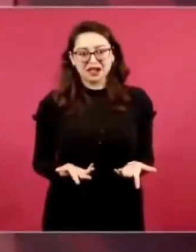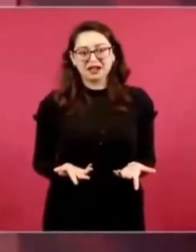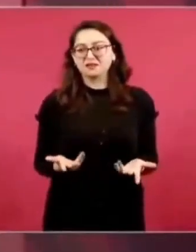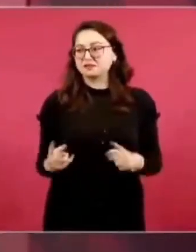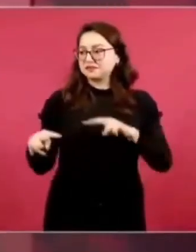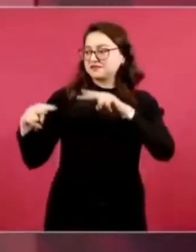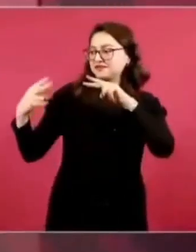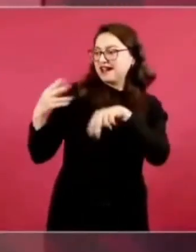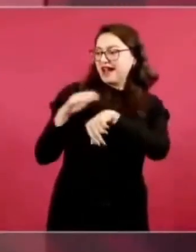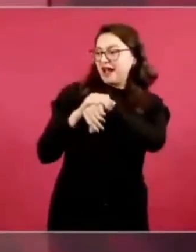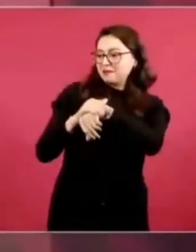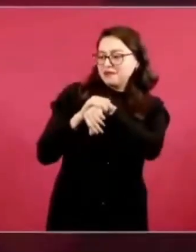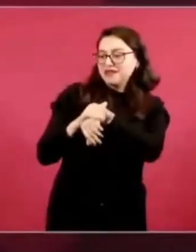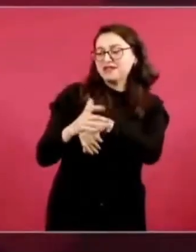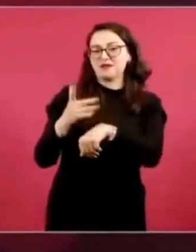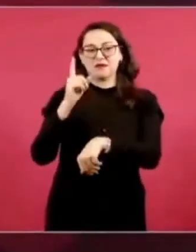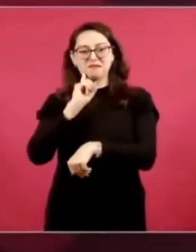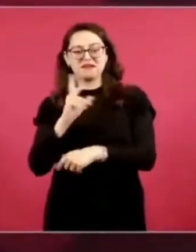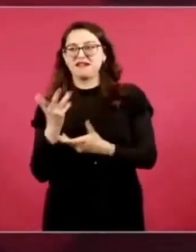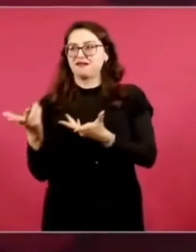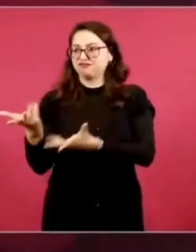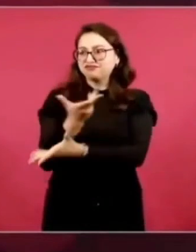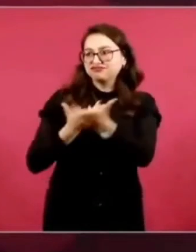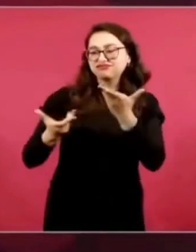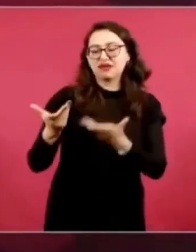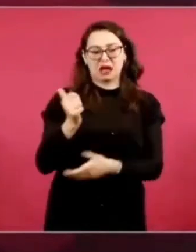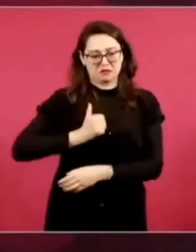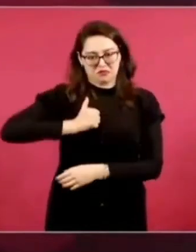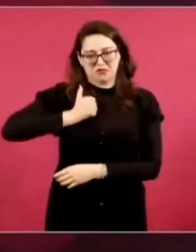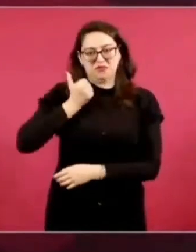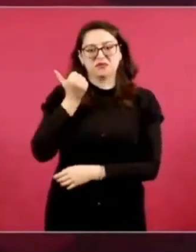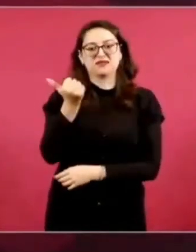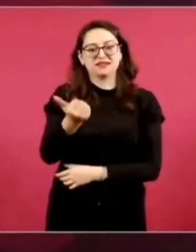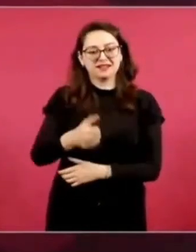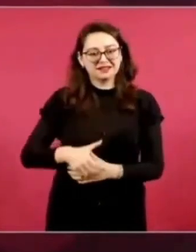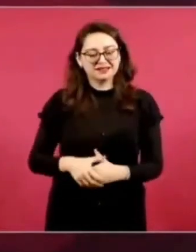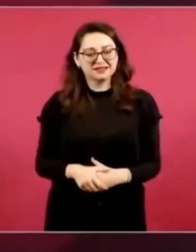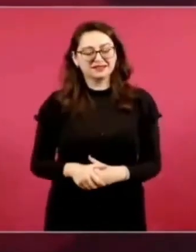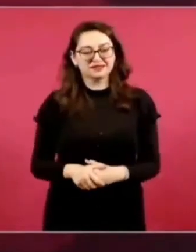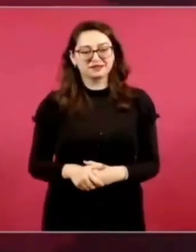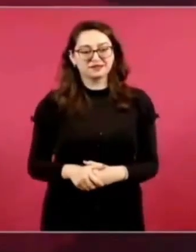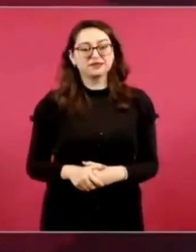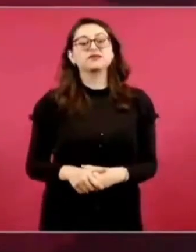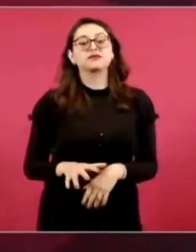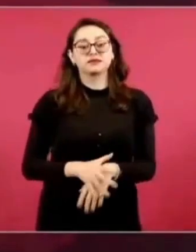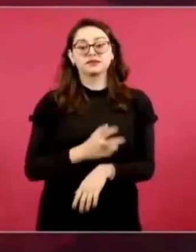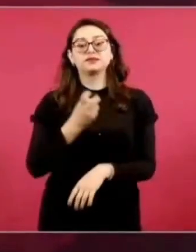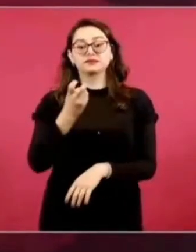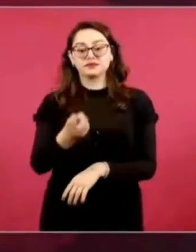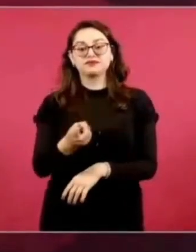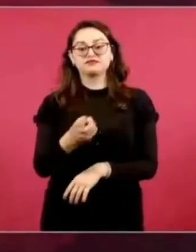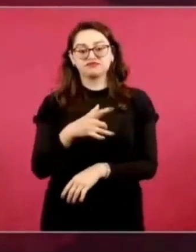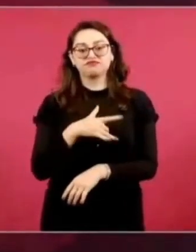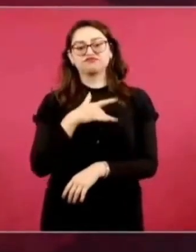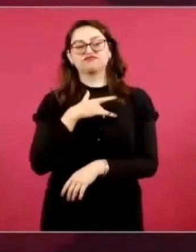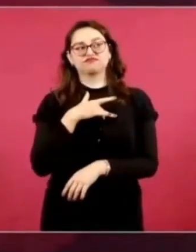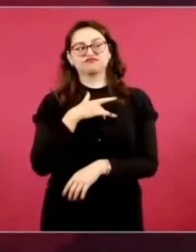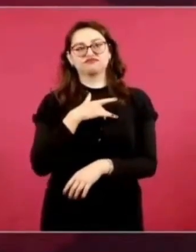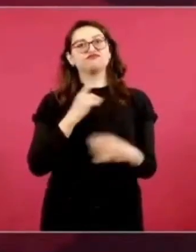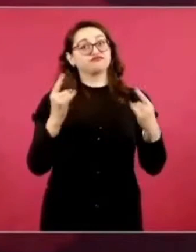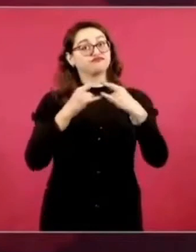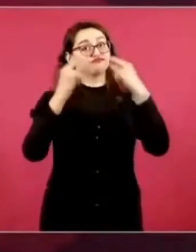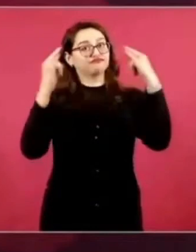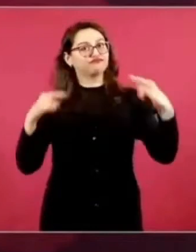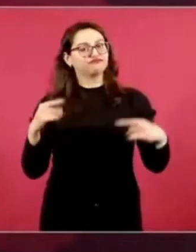verse con los amigos, amigas, y por eso se optó también por el